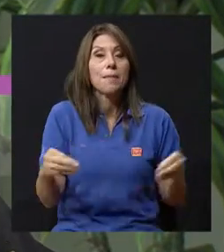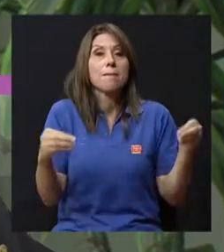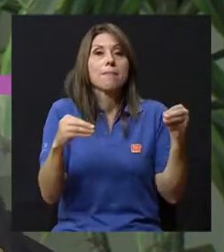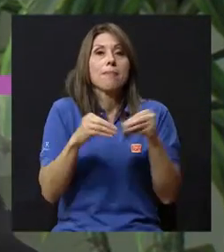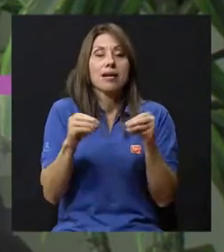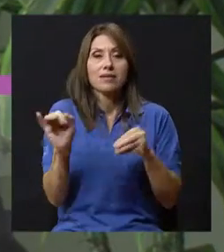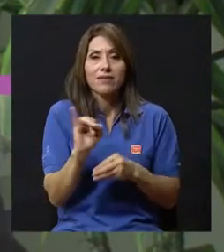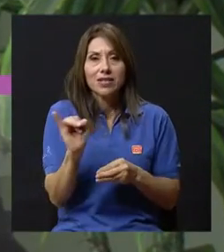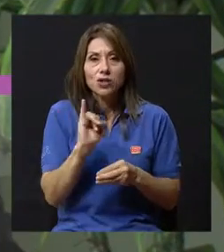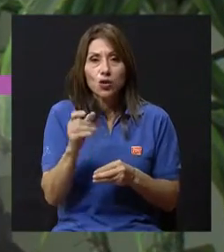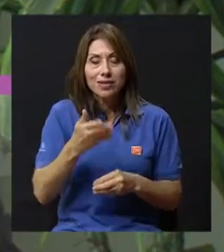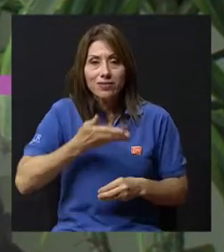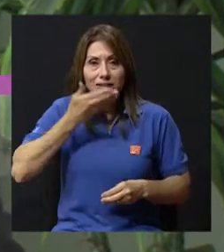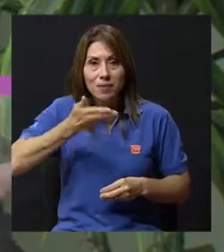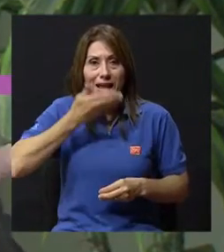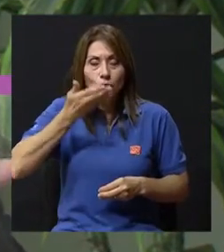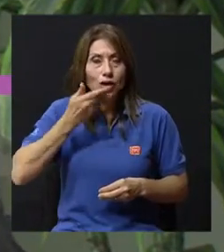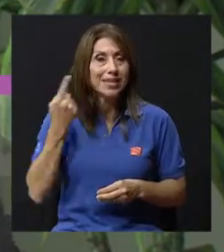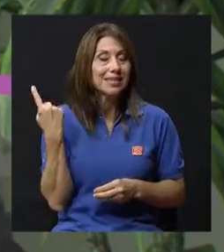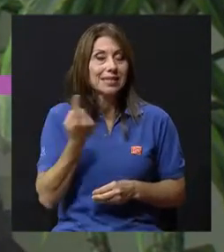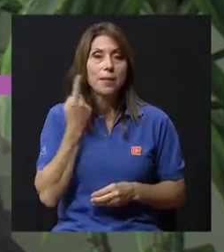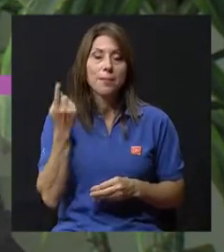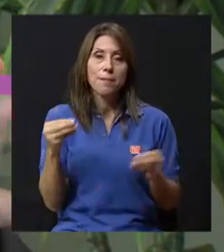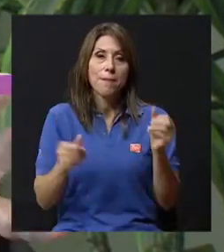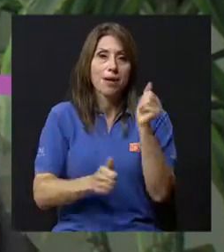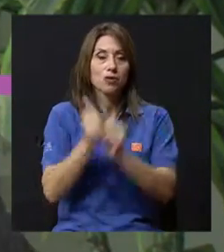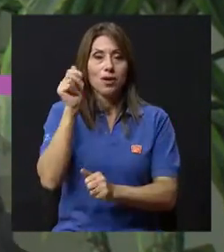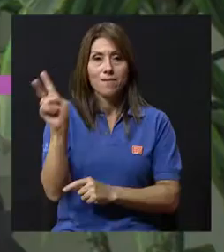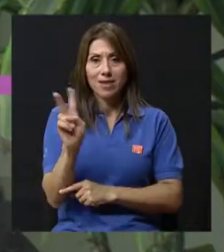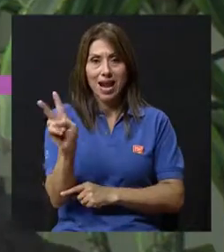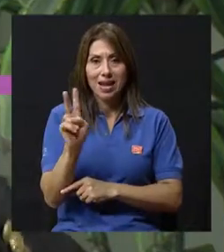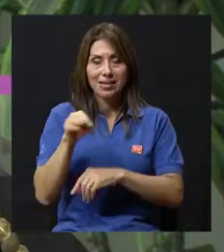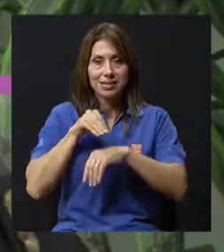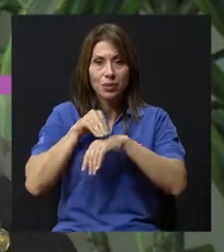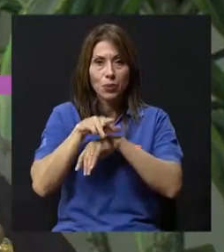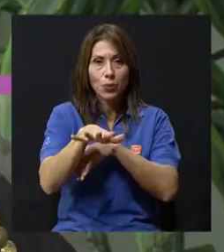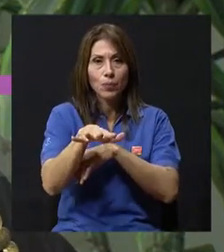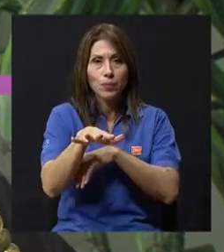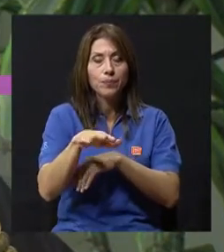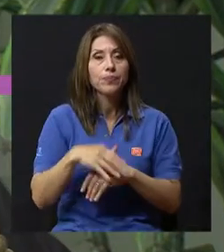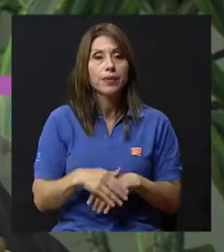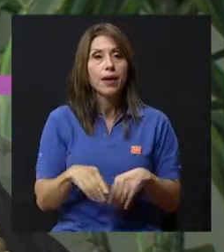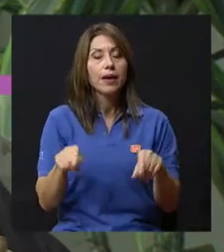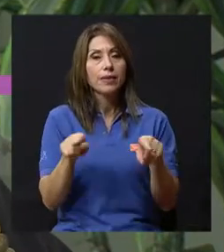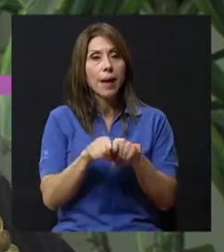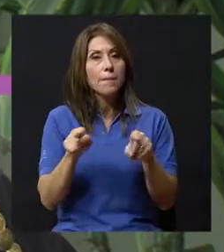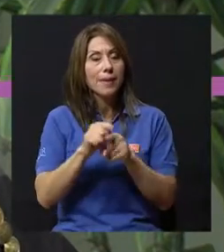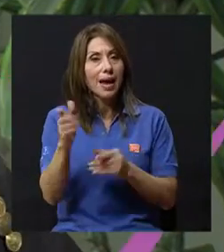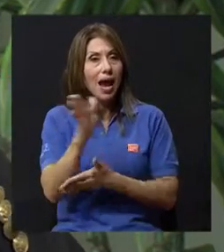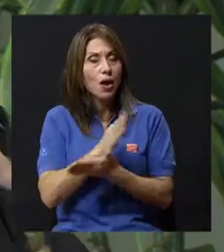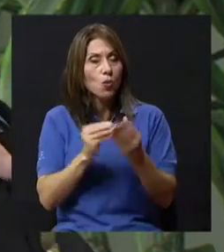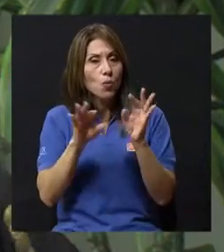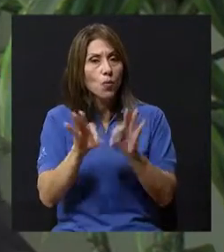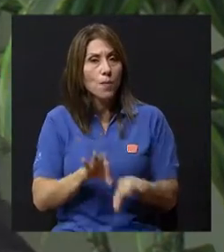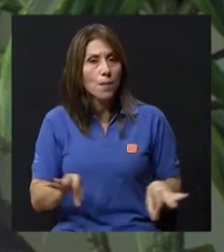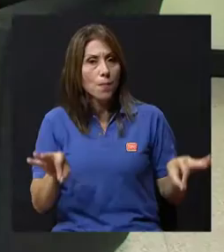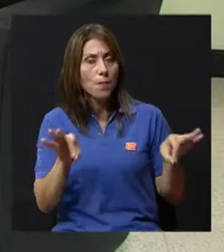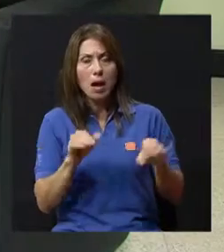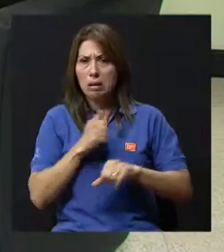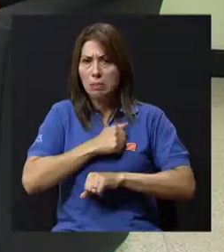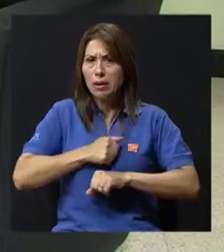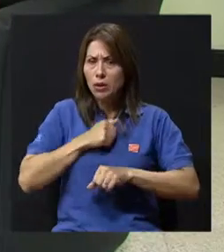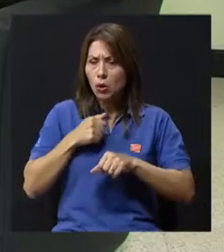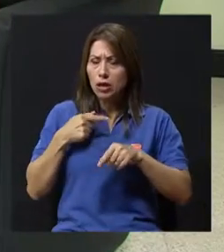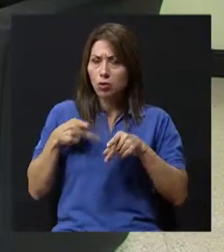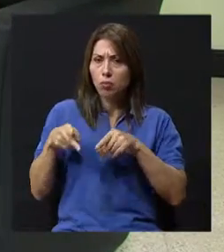respiratorias, generalmente son infecciones virales. Entonces, infecciones virales. El otro factor importante son los alergenos. que lo